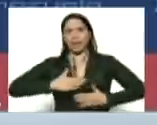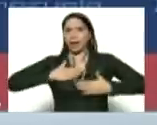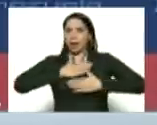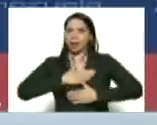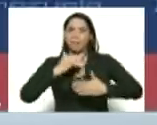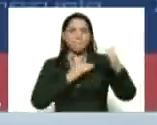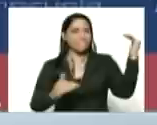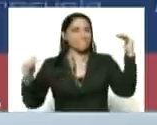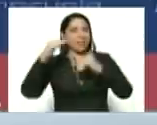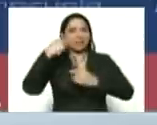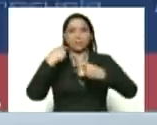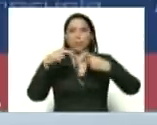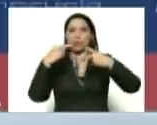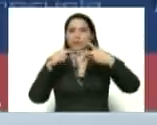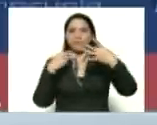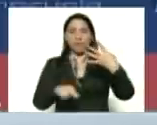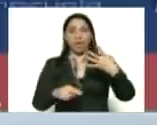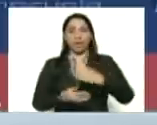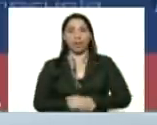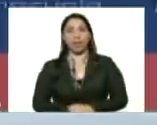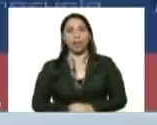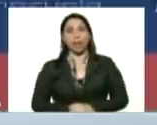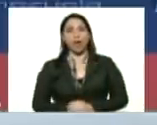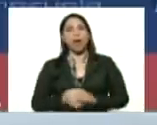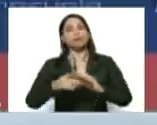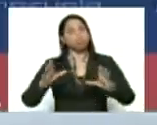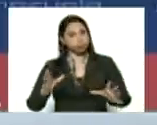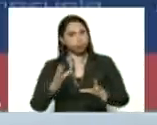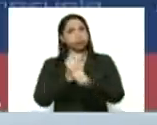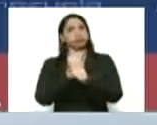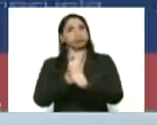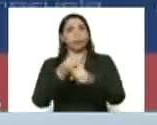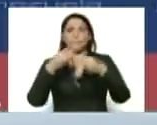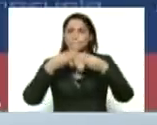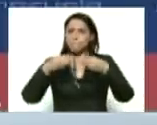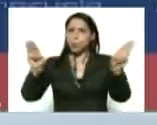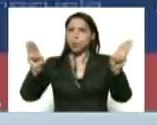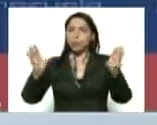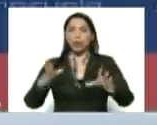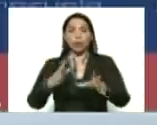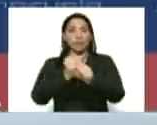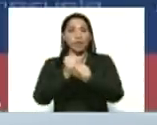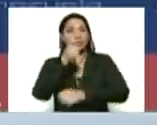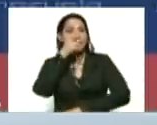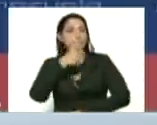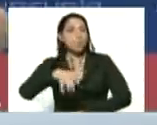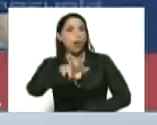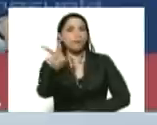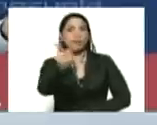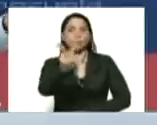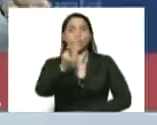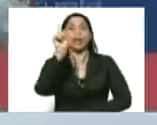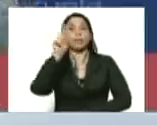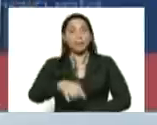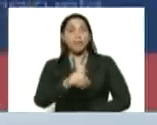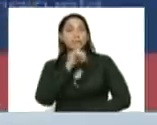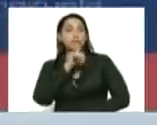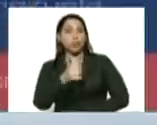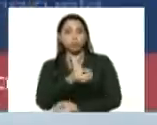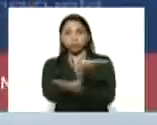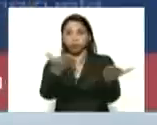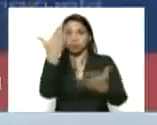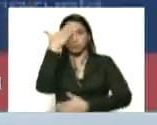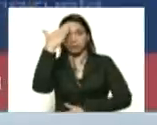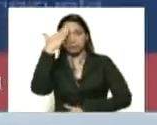máximo nivel que cuente con la confianza pública con la confianza del pueblo de Venezuela bueno también anuncio como ustedes